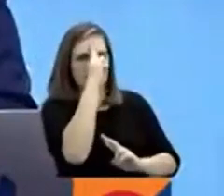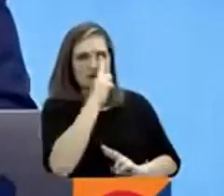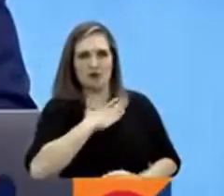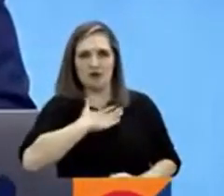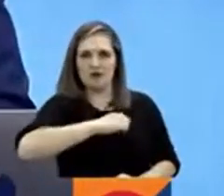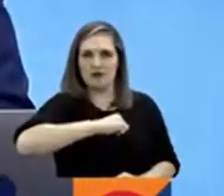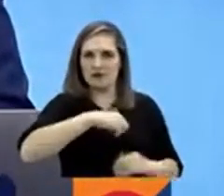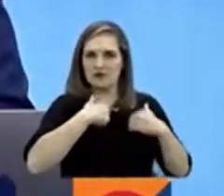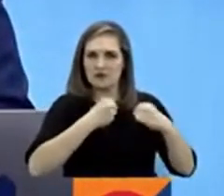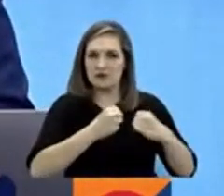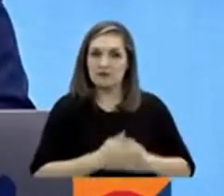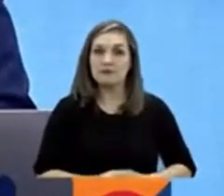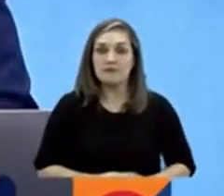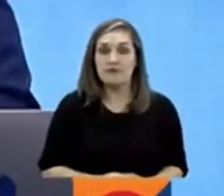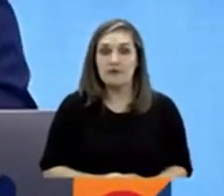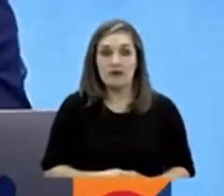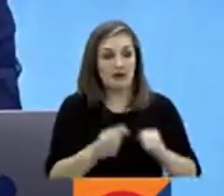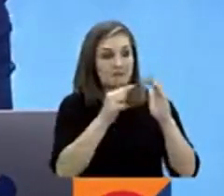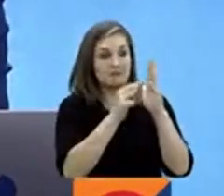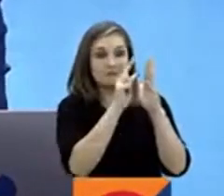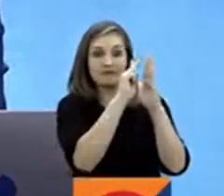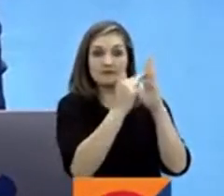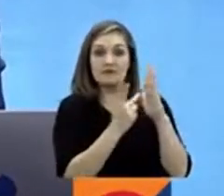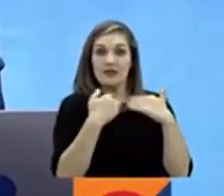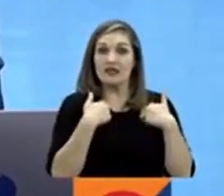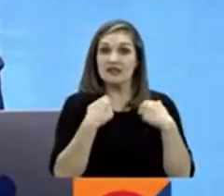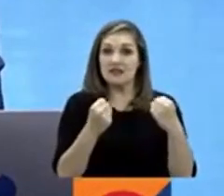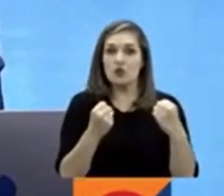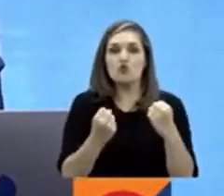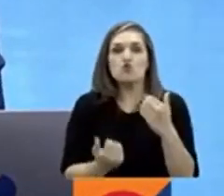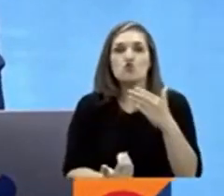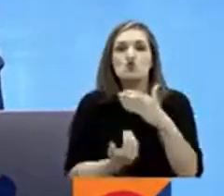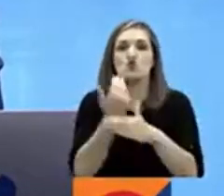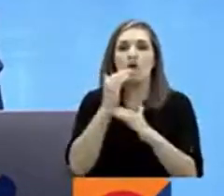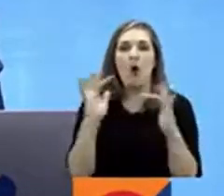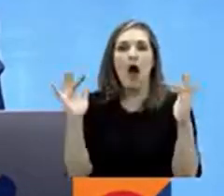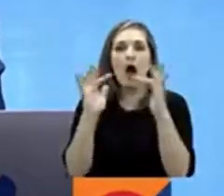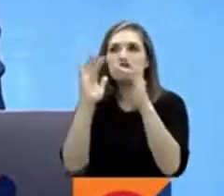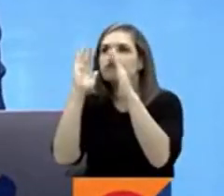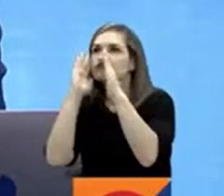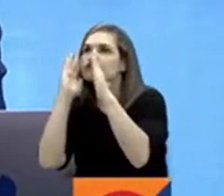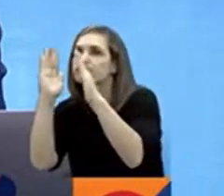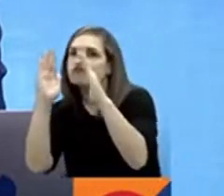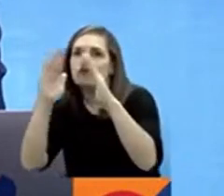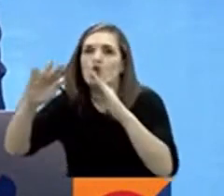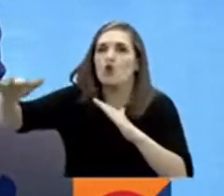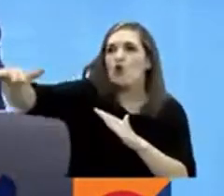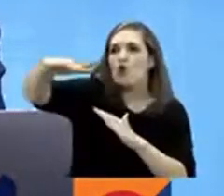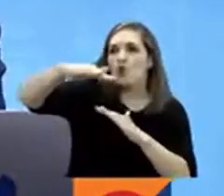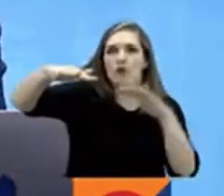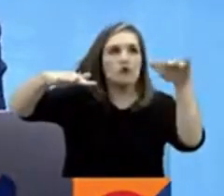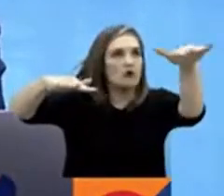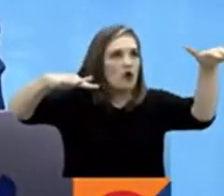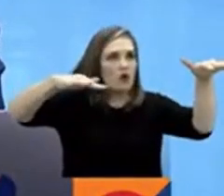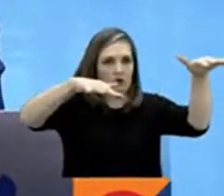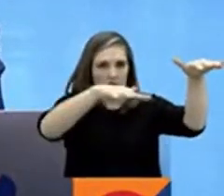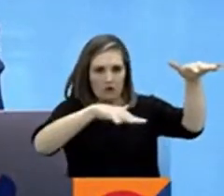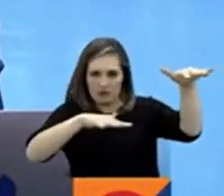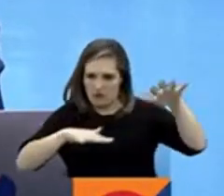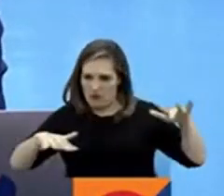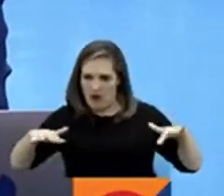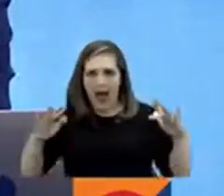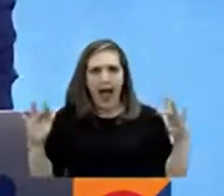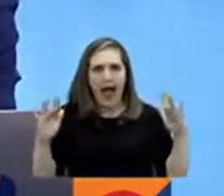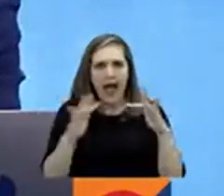Y la reforma a la salud busca implementar unos nuevos modelos de cobertura regional y prevención en varias enfermedades de base. ¿Cómo